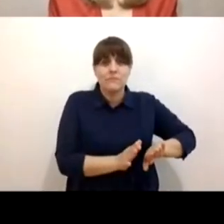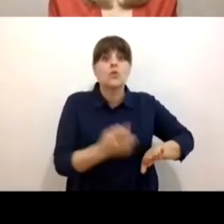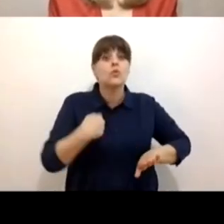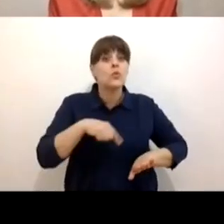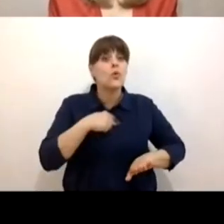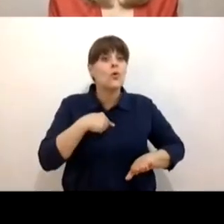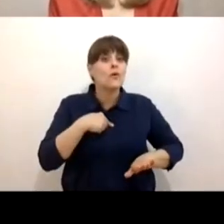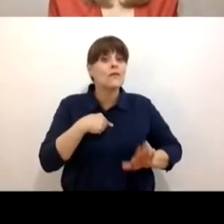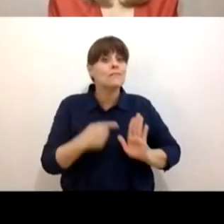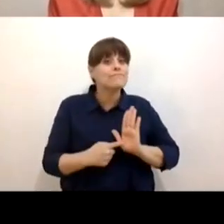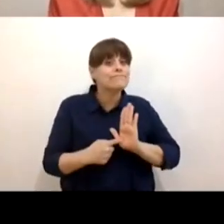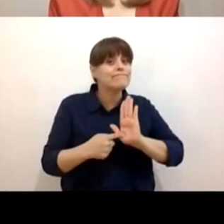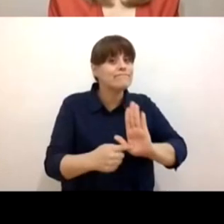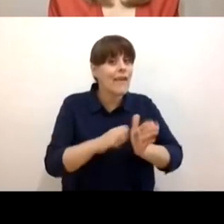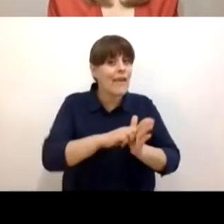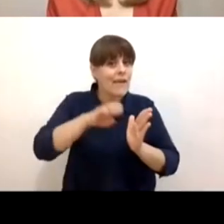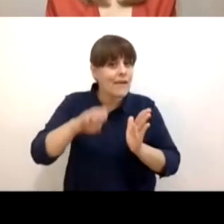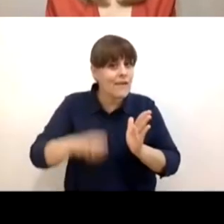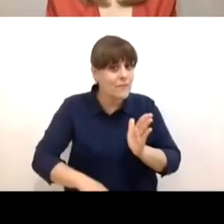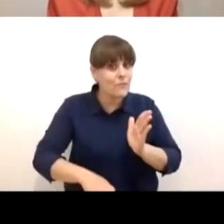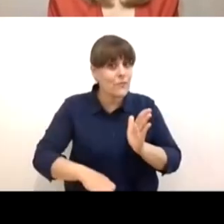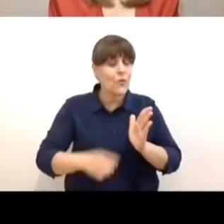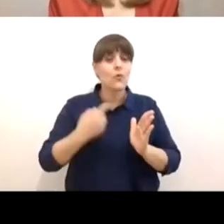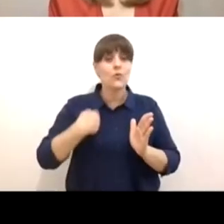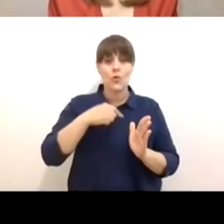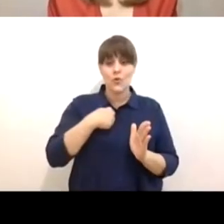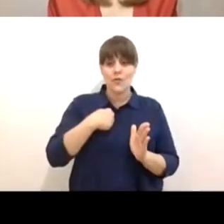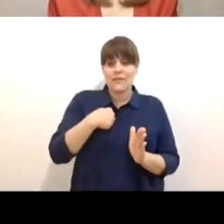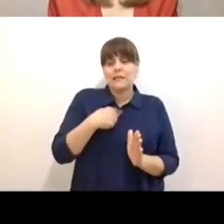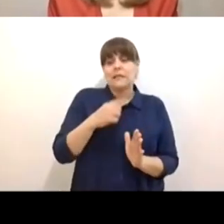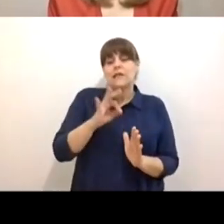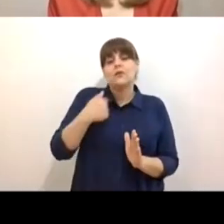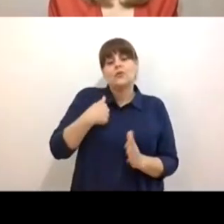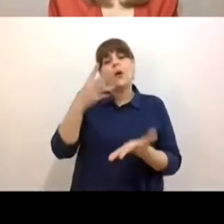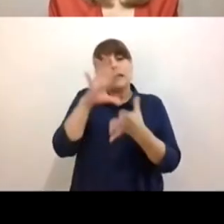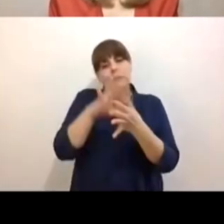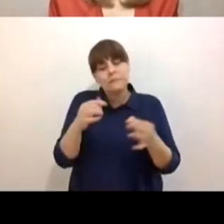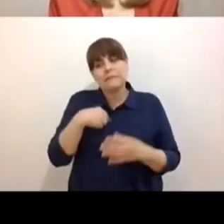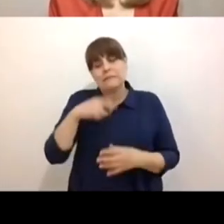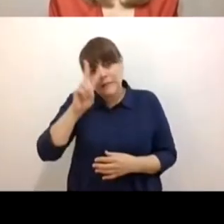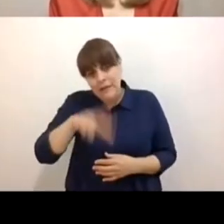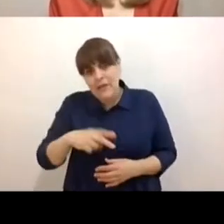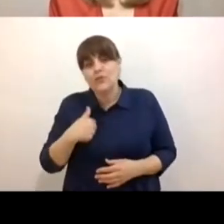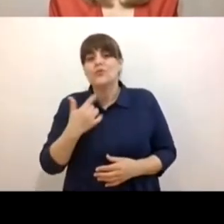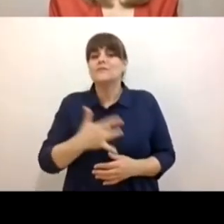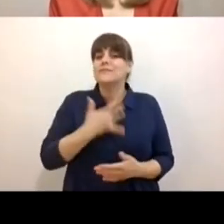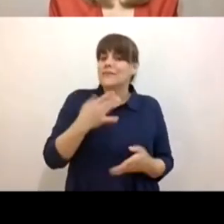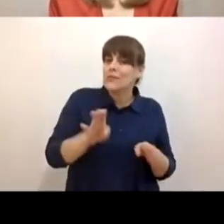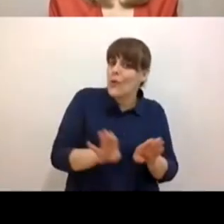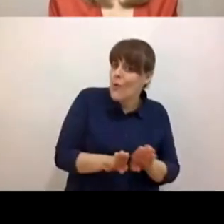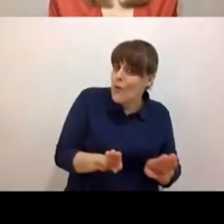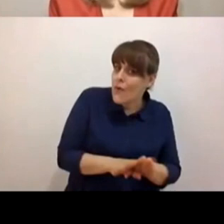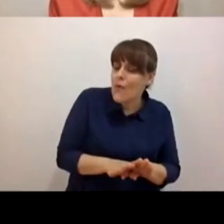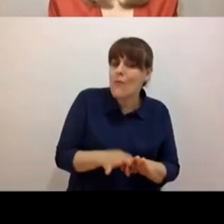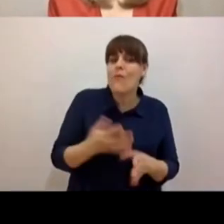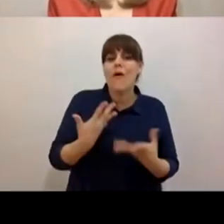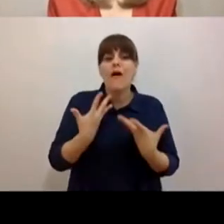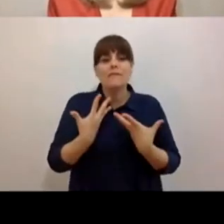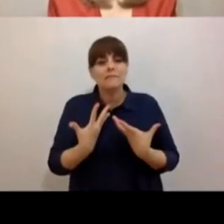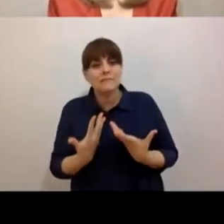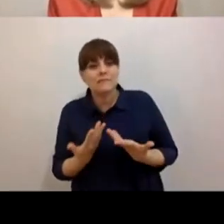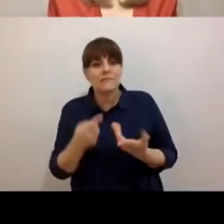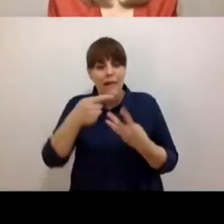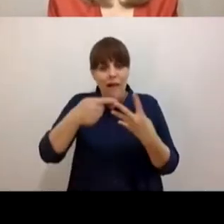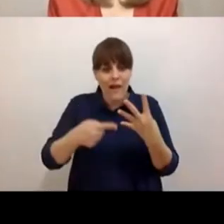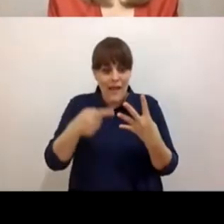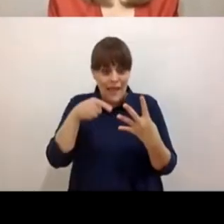veces el poder nosotros nombrar nuestras pérdidas, nuestros duelos, abre una gran conversación. Y les da a